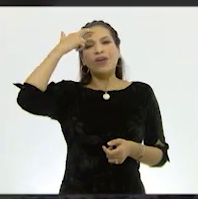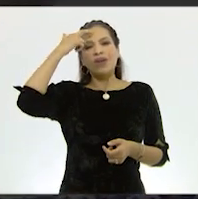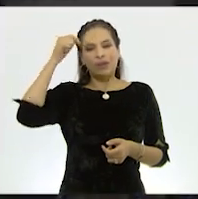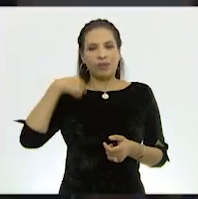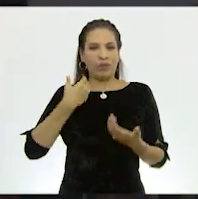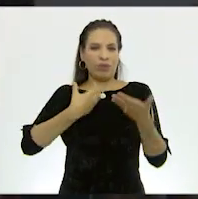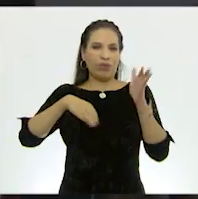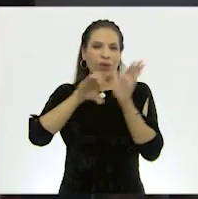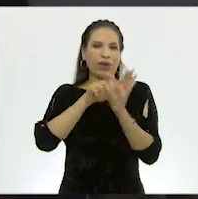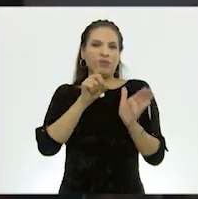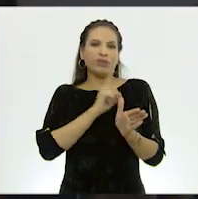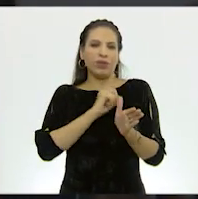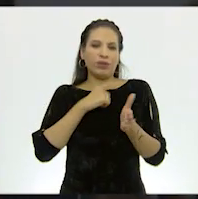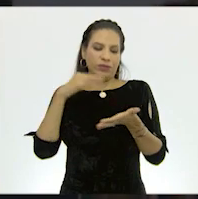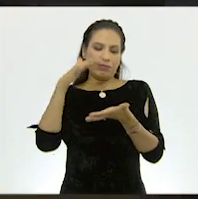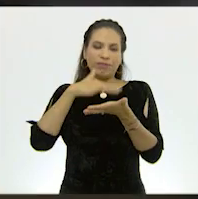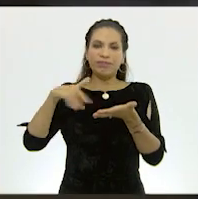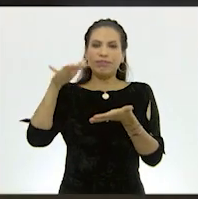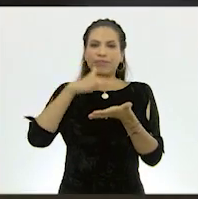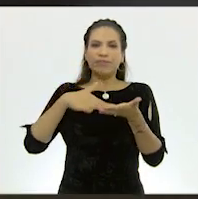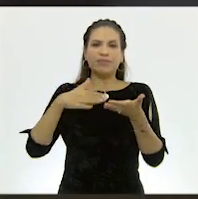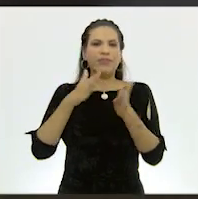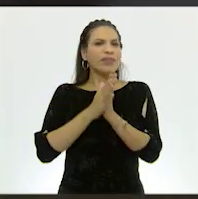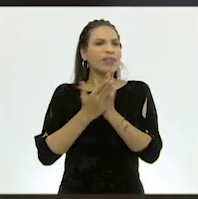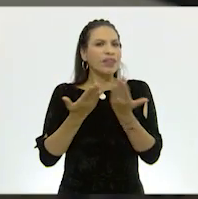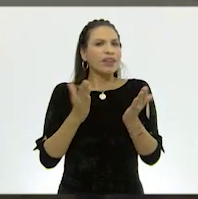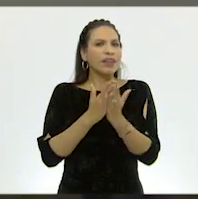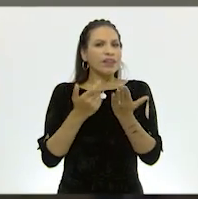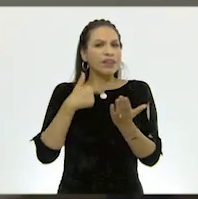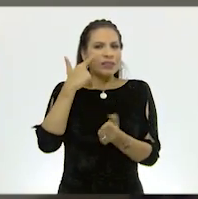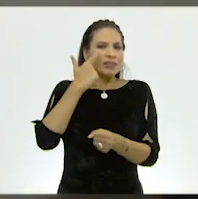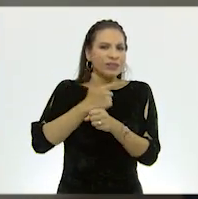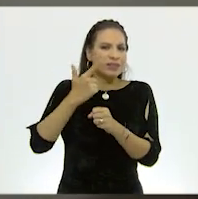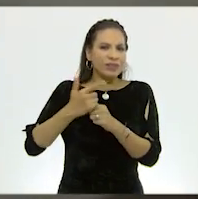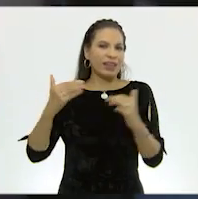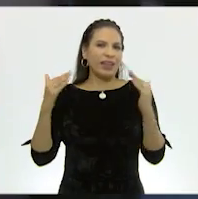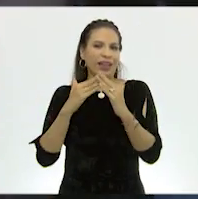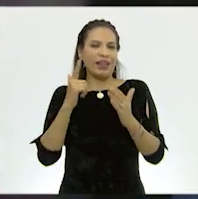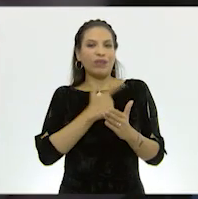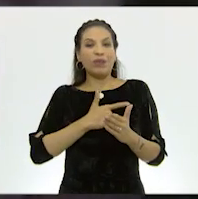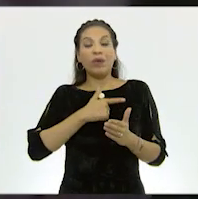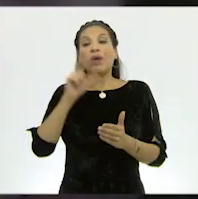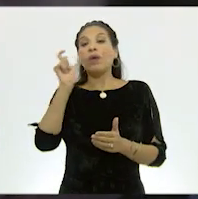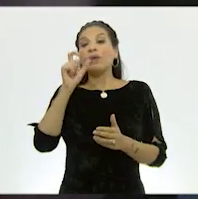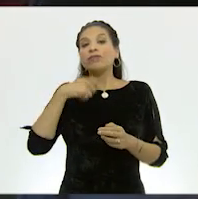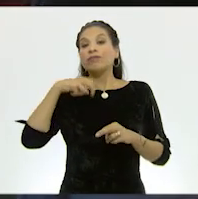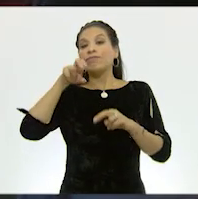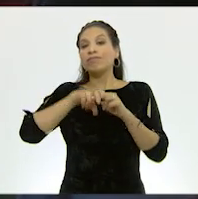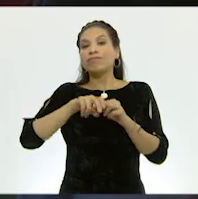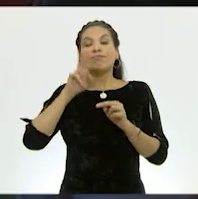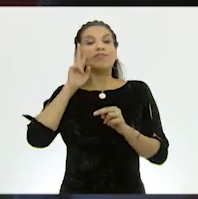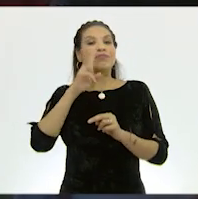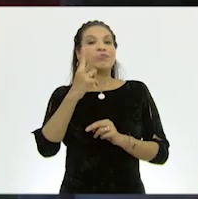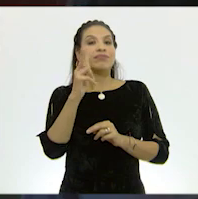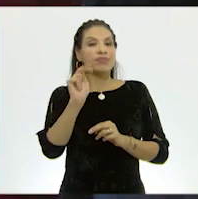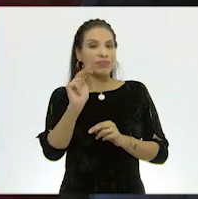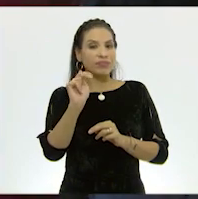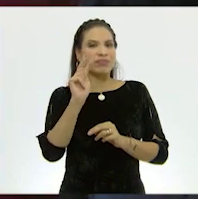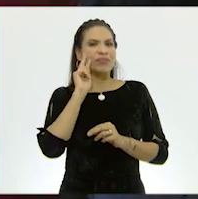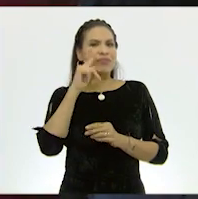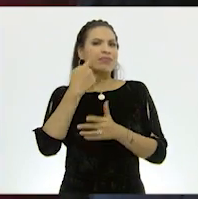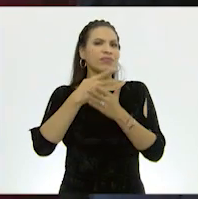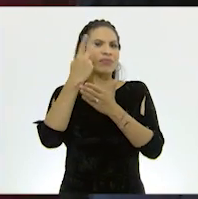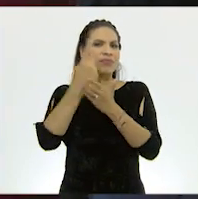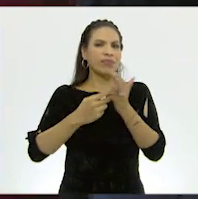encerraba en mi cuarto y leía todos los libros que encontraba en casa O cuando me sentaba frente a la tele para ver